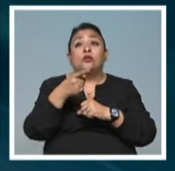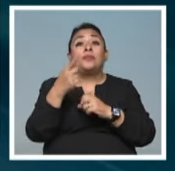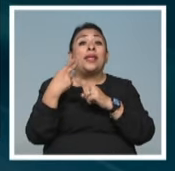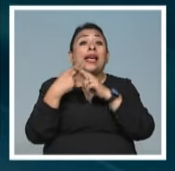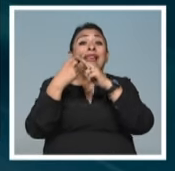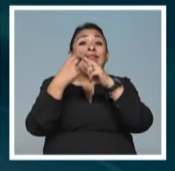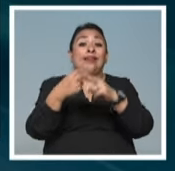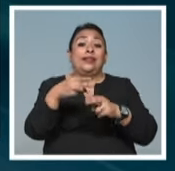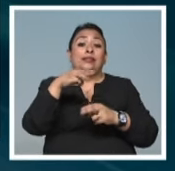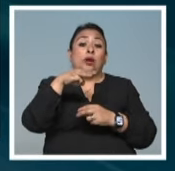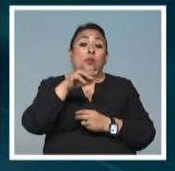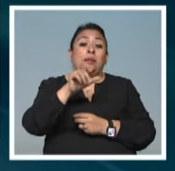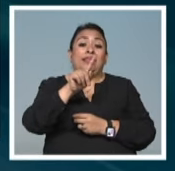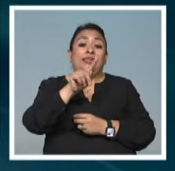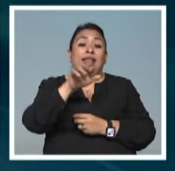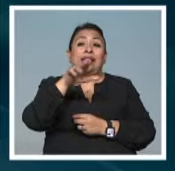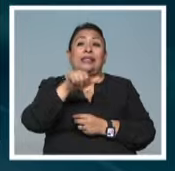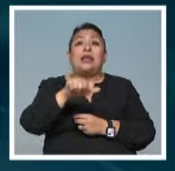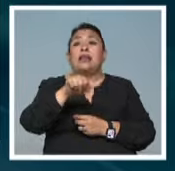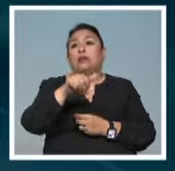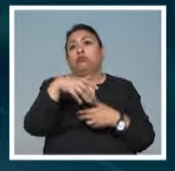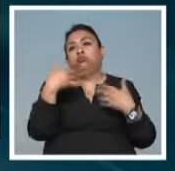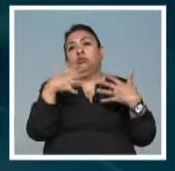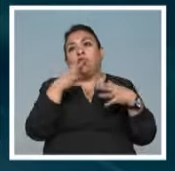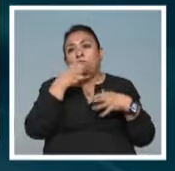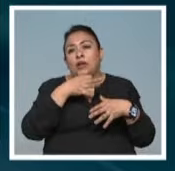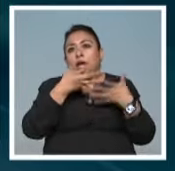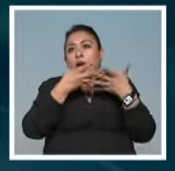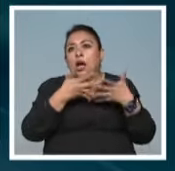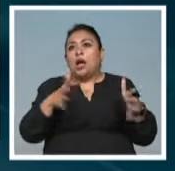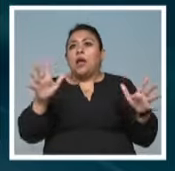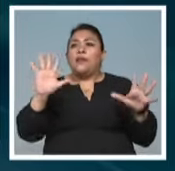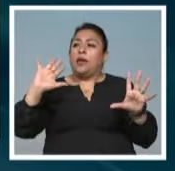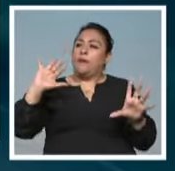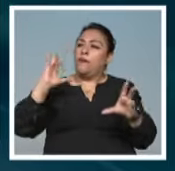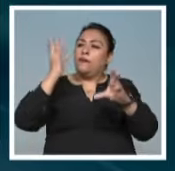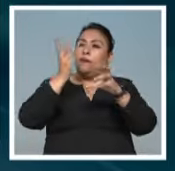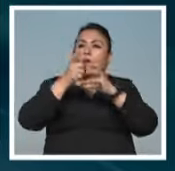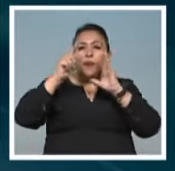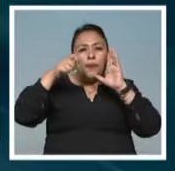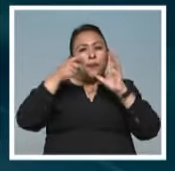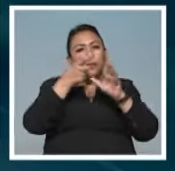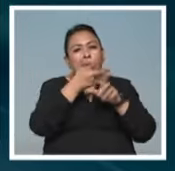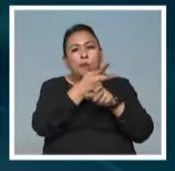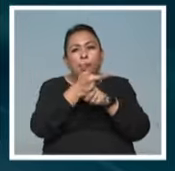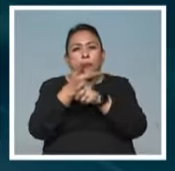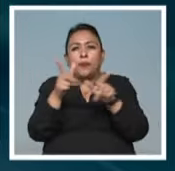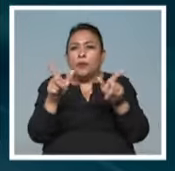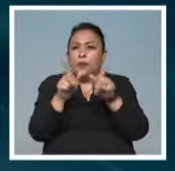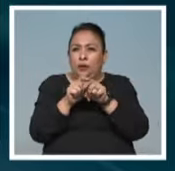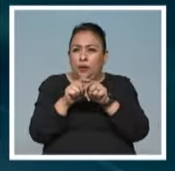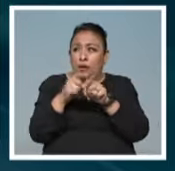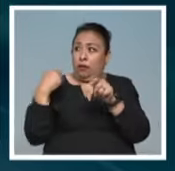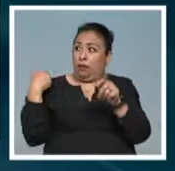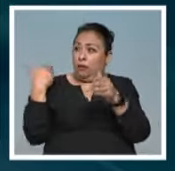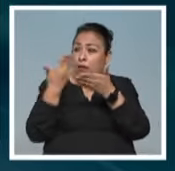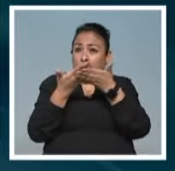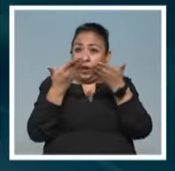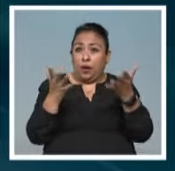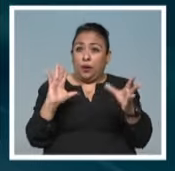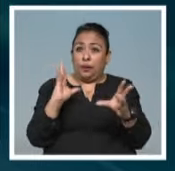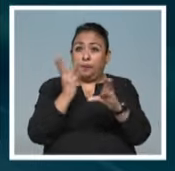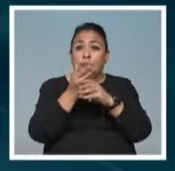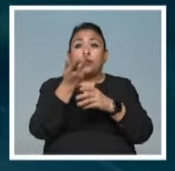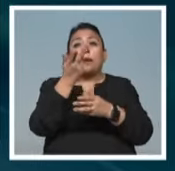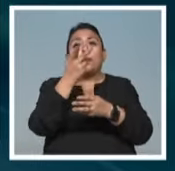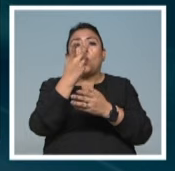aniversario de la Matatena se celebrará por todo lo alto con un ciclo retrospectiva de los cortometrajes realizados hasta ahora. Son cuatro